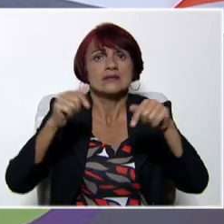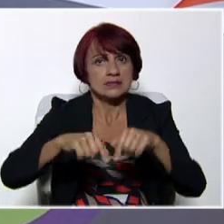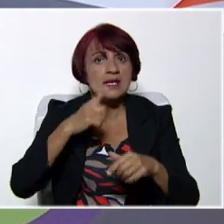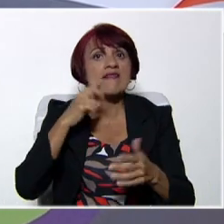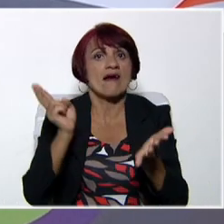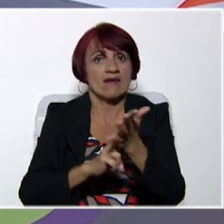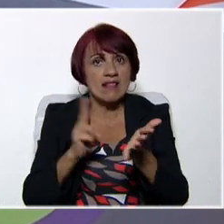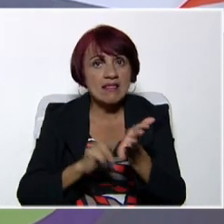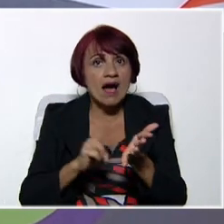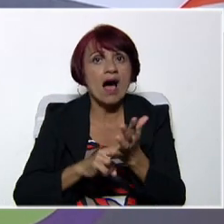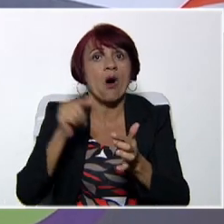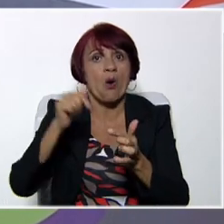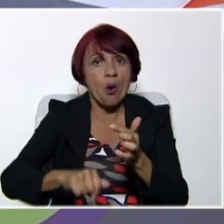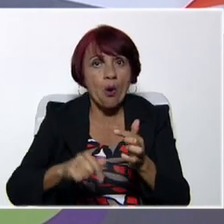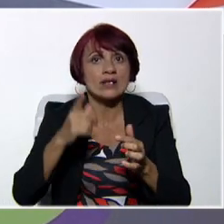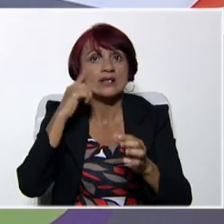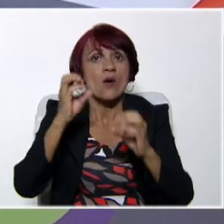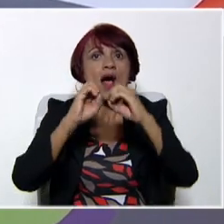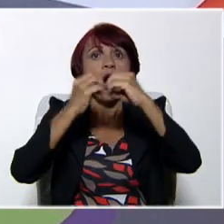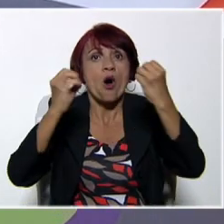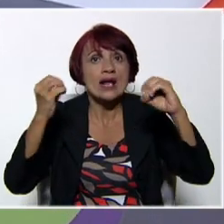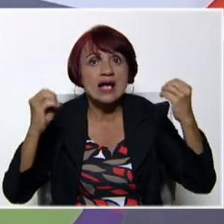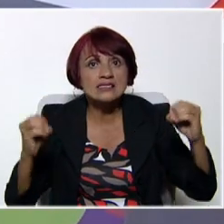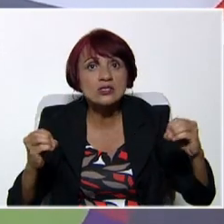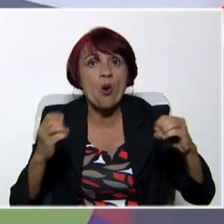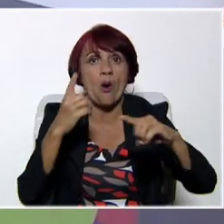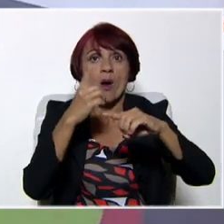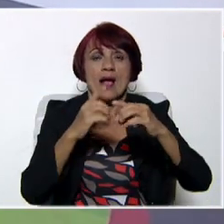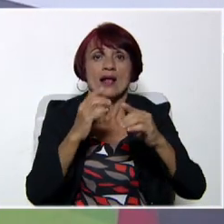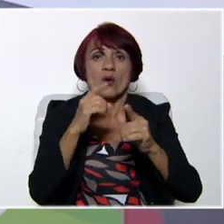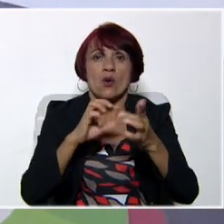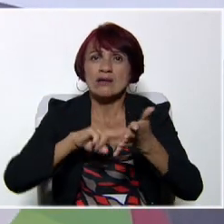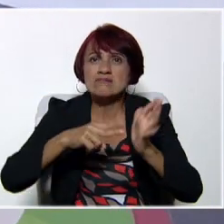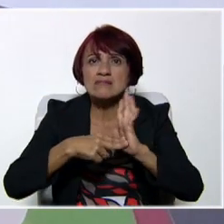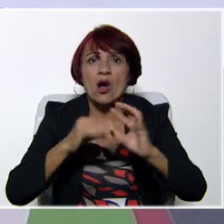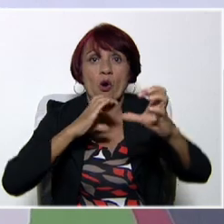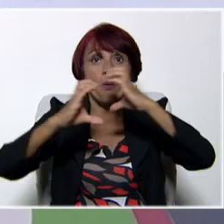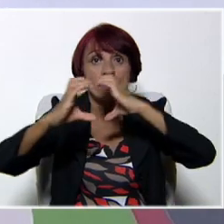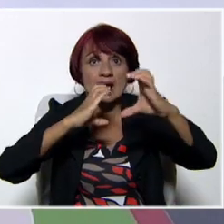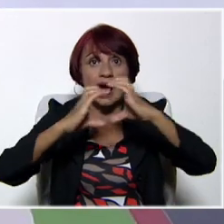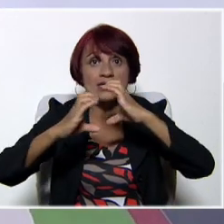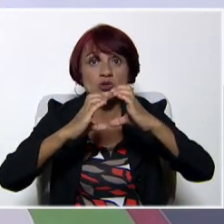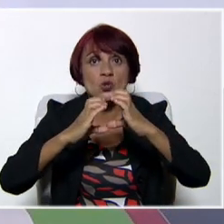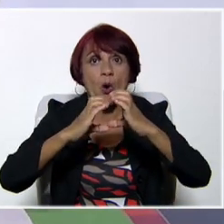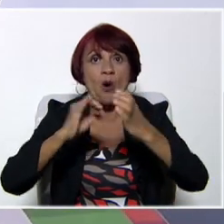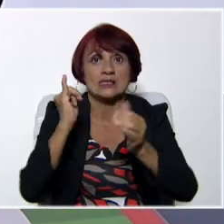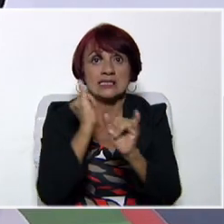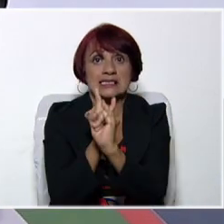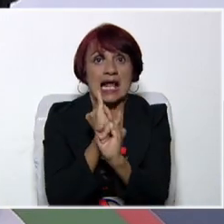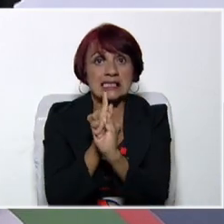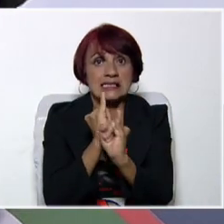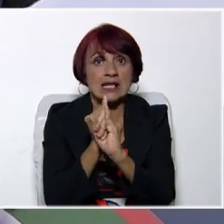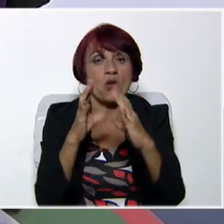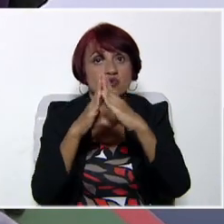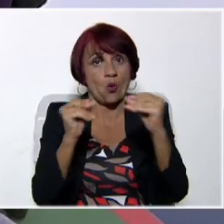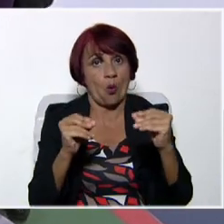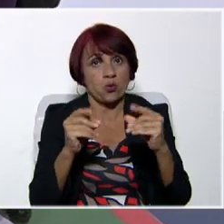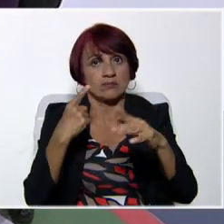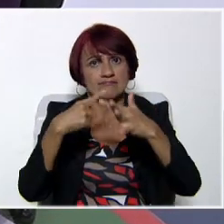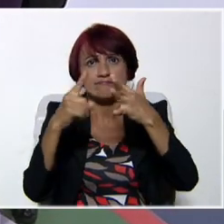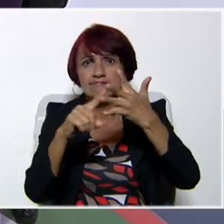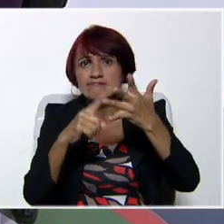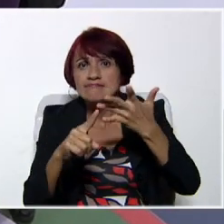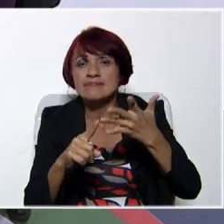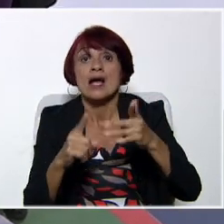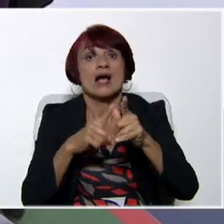Exactamente, José Leonardo. Hoy vamos a aprender sobre las oraciones, lo que son los medios electrónicos, la comunicación electrónica. Todo eso ha englobado en todos los temas de hoy.